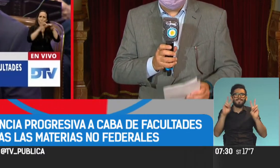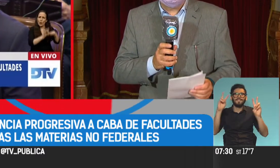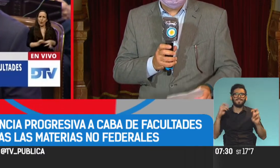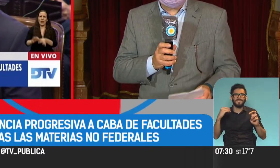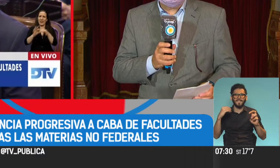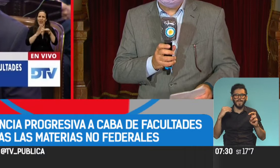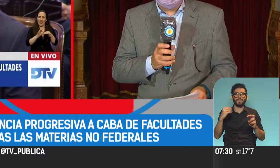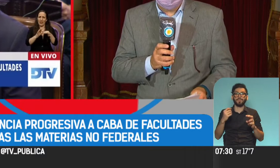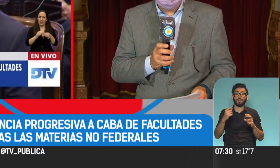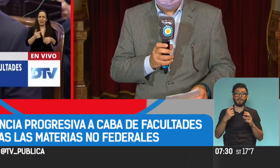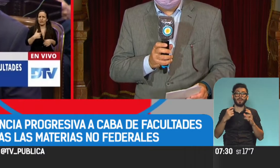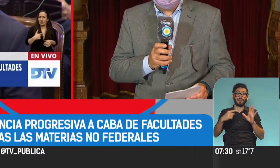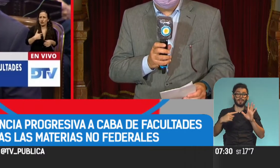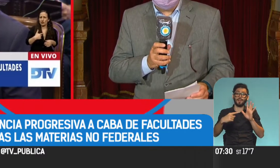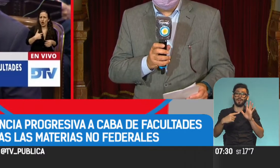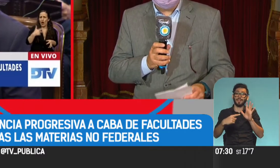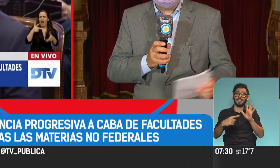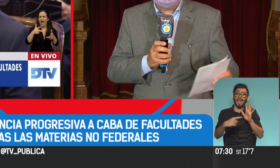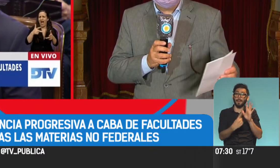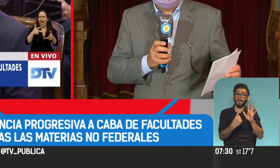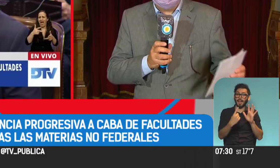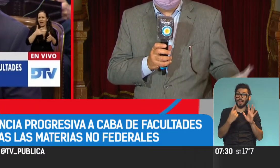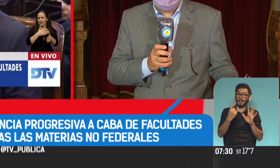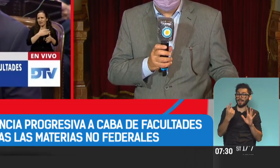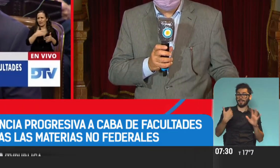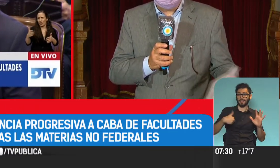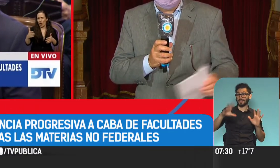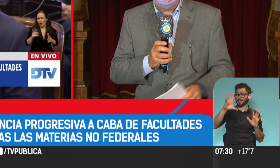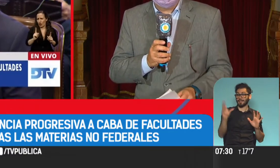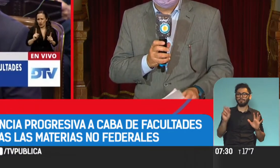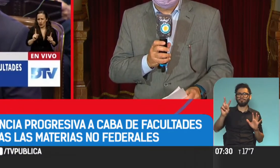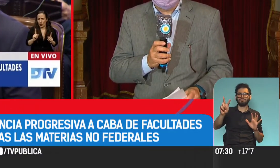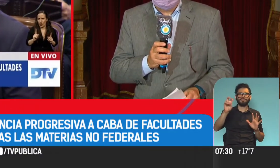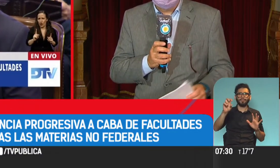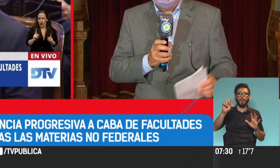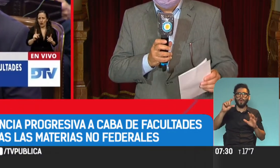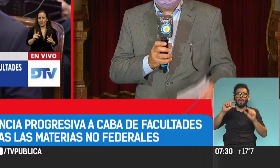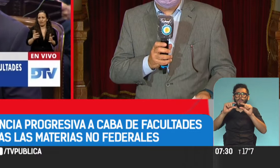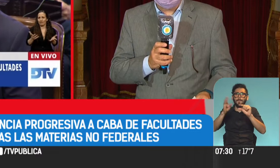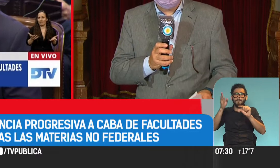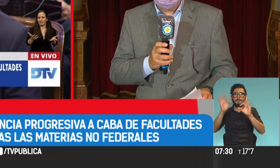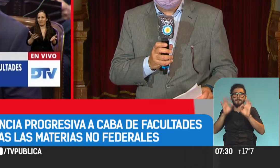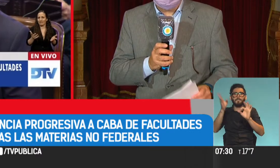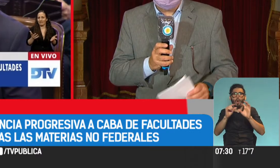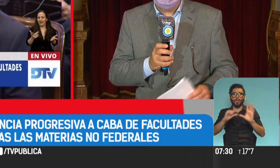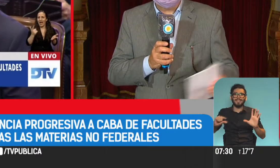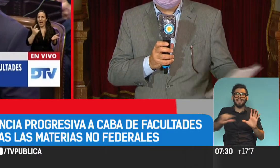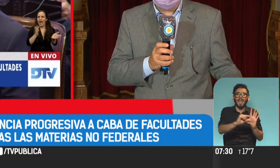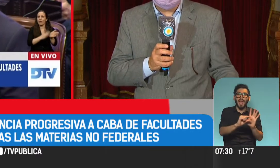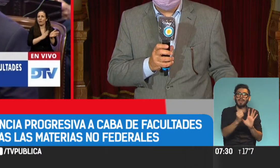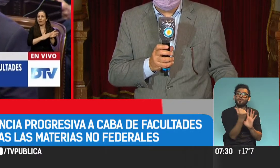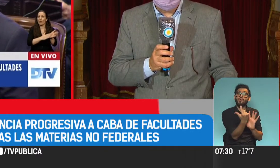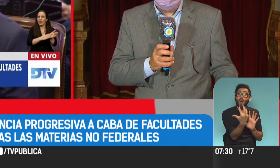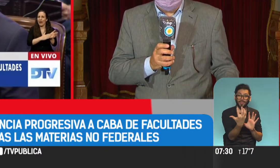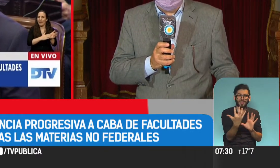la coparticipación federal entre la Nación y la Ciudad de Buenos Aires. Los recursos que la Nación le